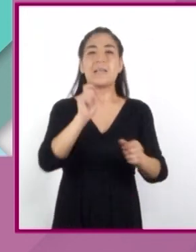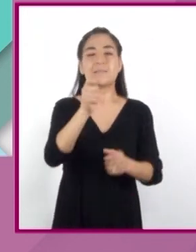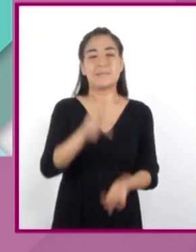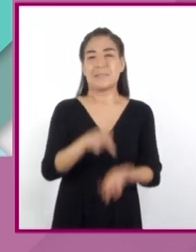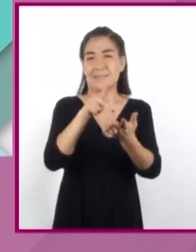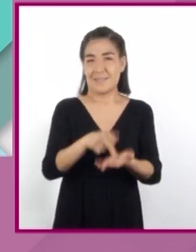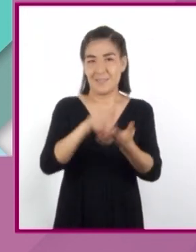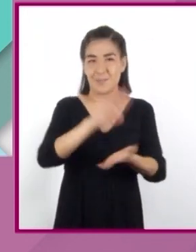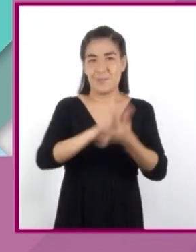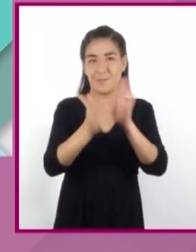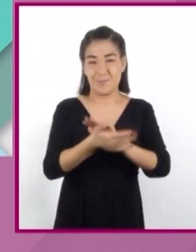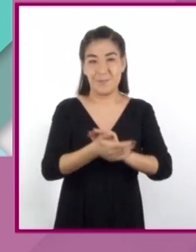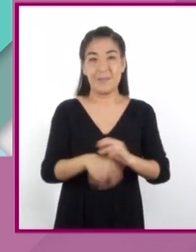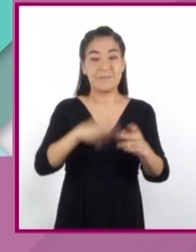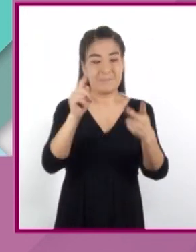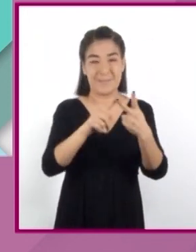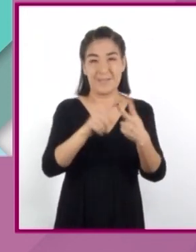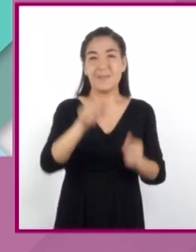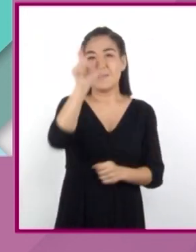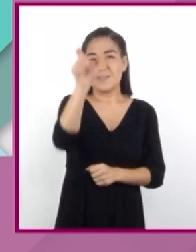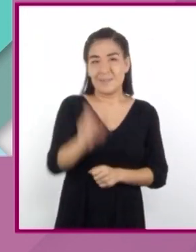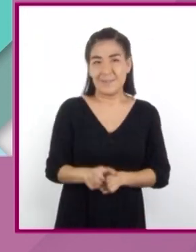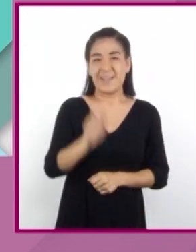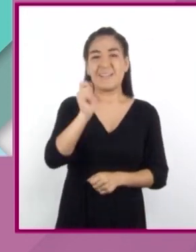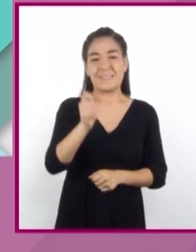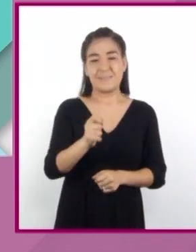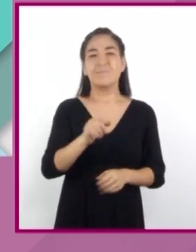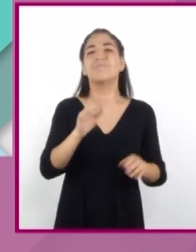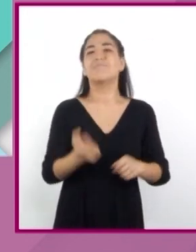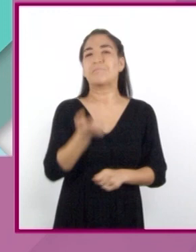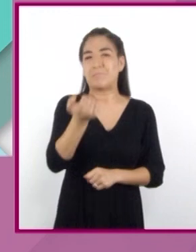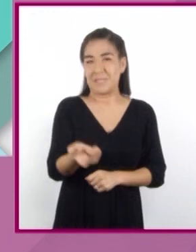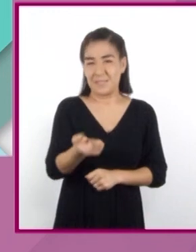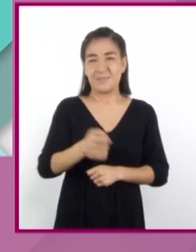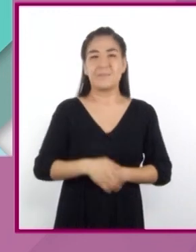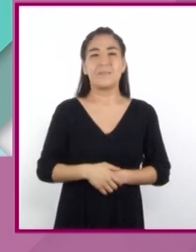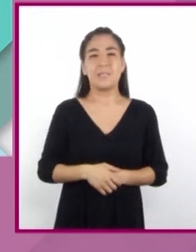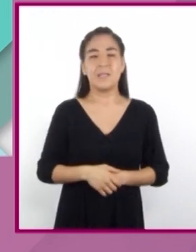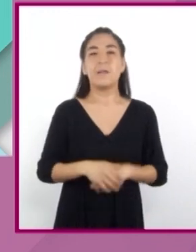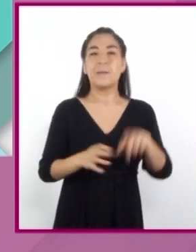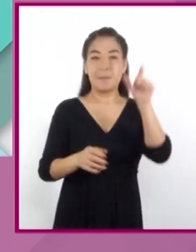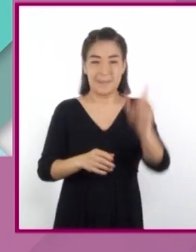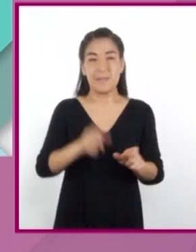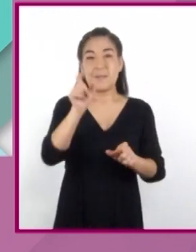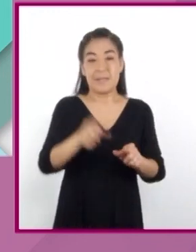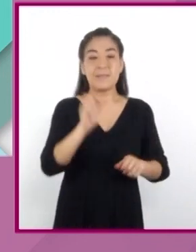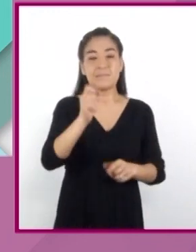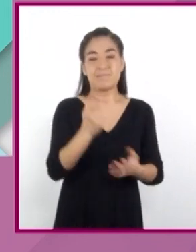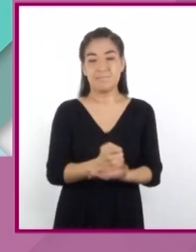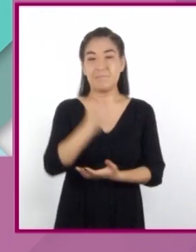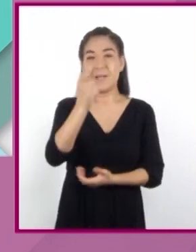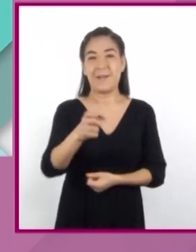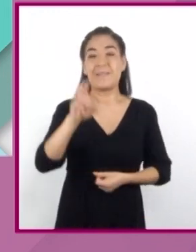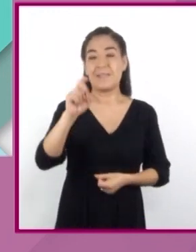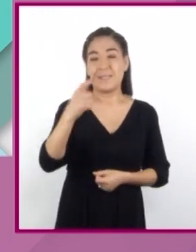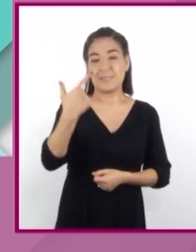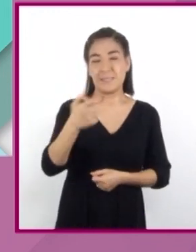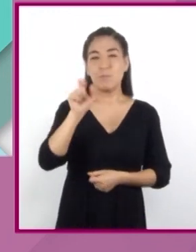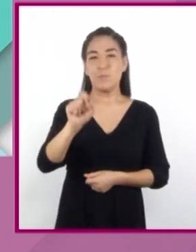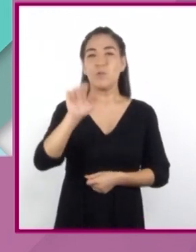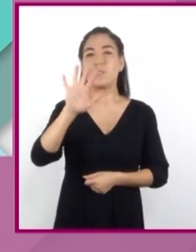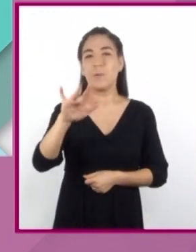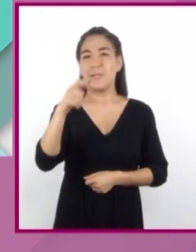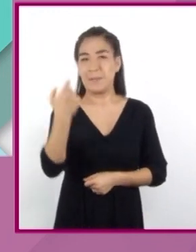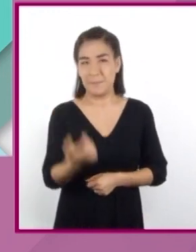tortilla. Y en la segunda, precio en pesos. El dato que ya tenemos es que se pagan 37.50